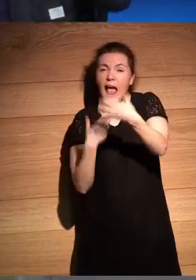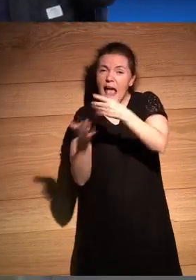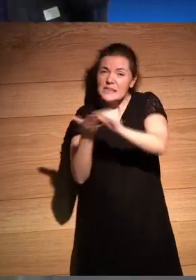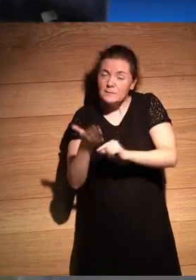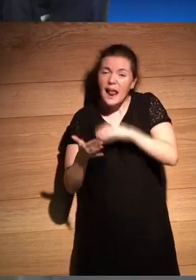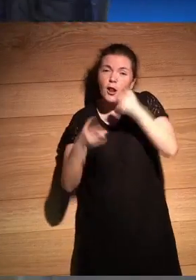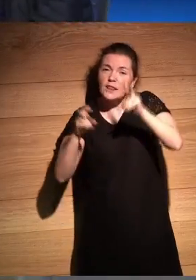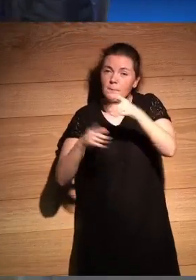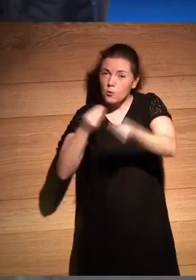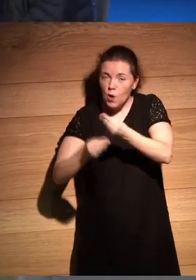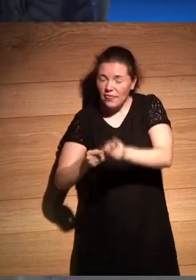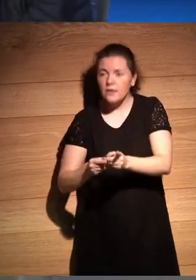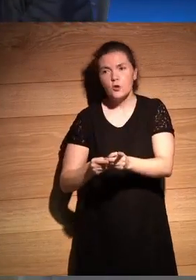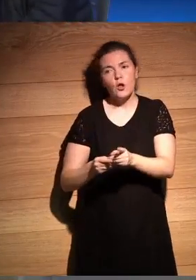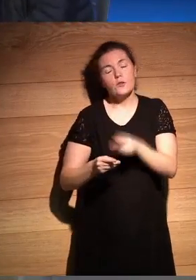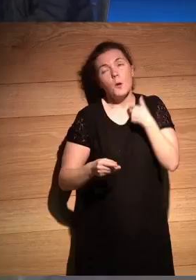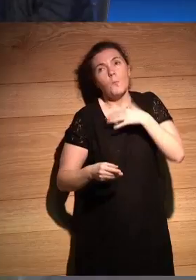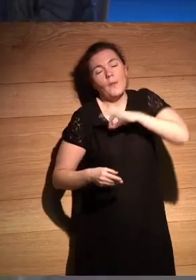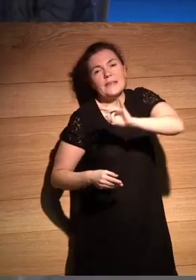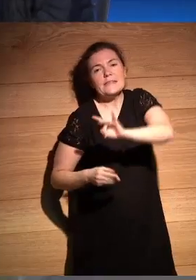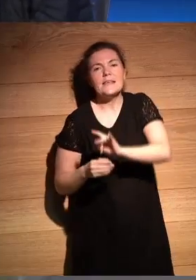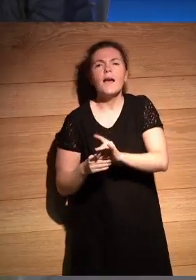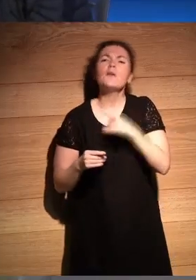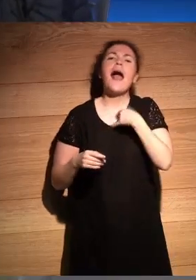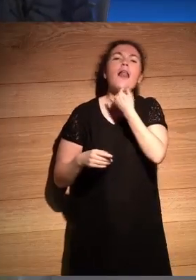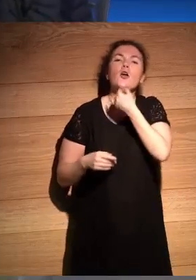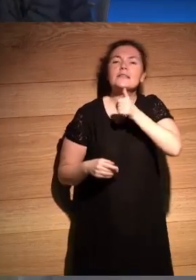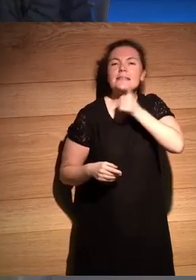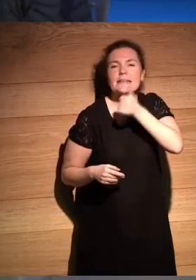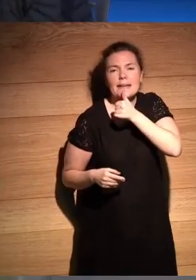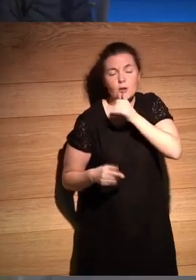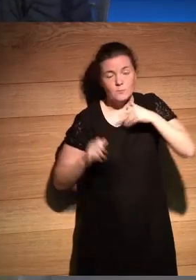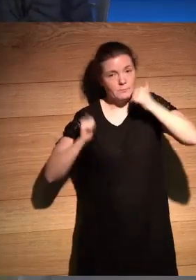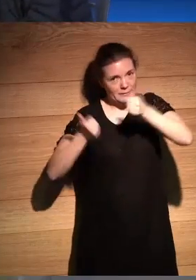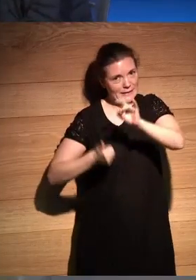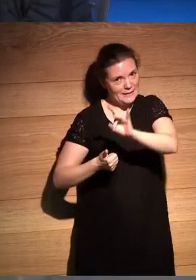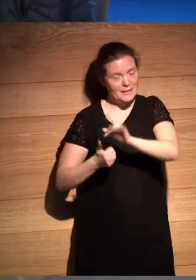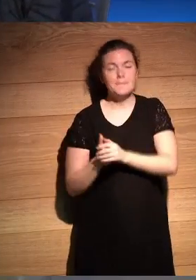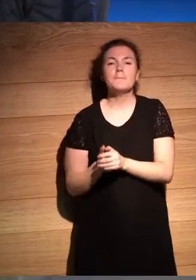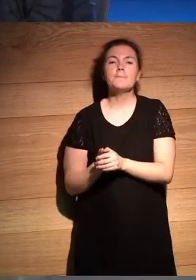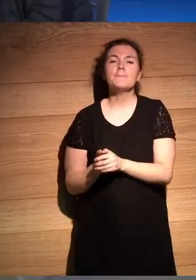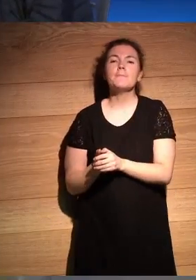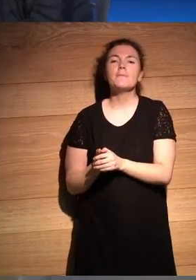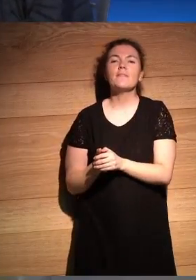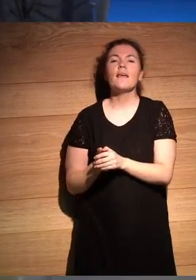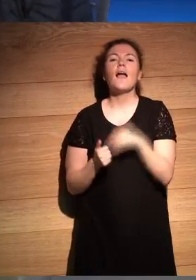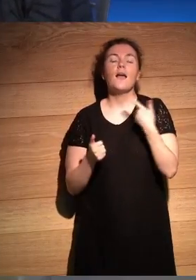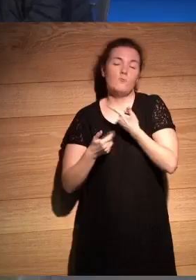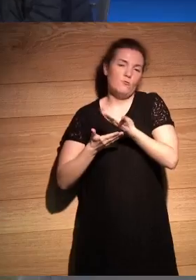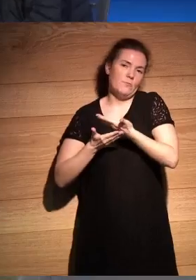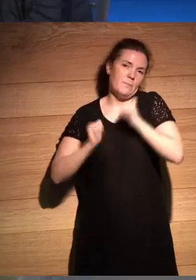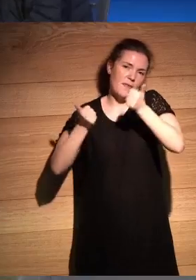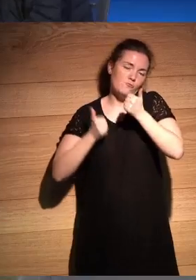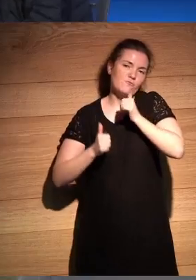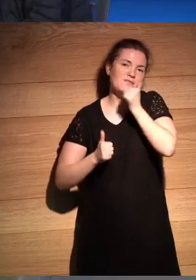no, sí sí, supongo que sí una confidencia si vamos a iniciar iniciaremos con una confidencia